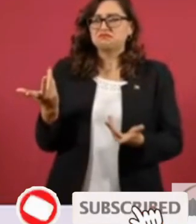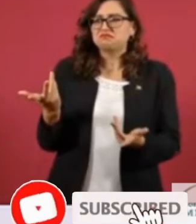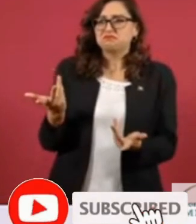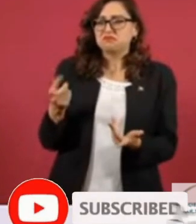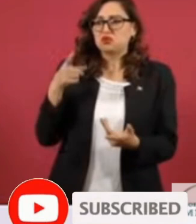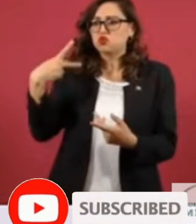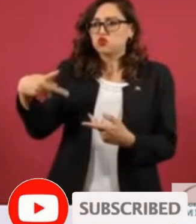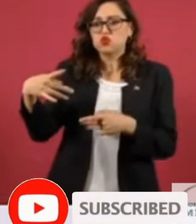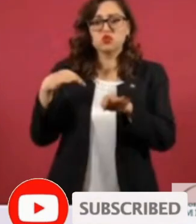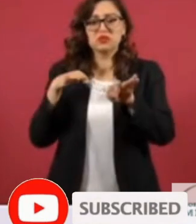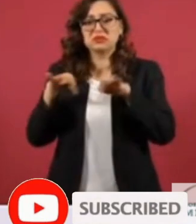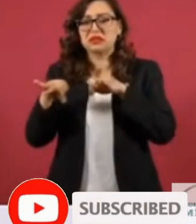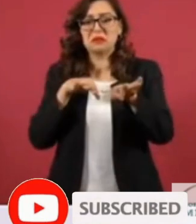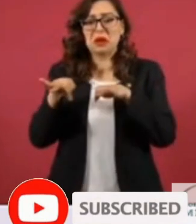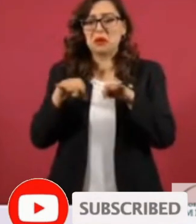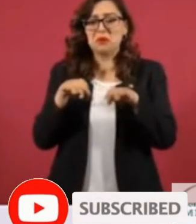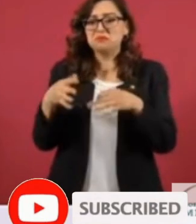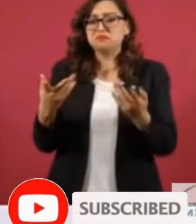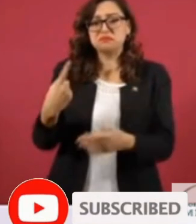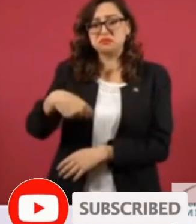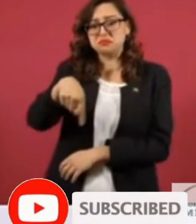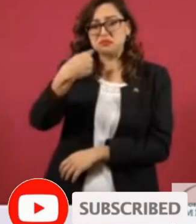ornamental.